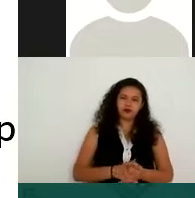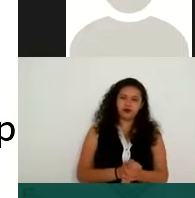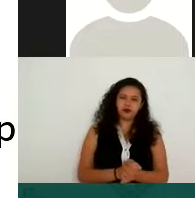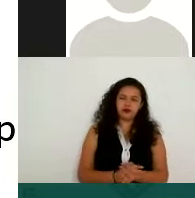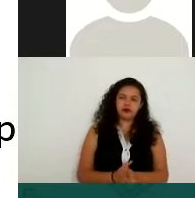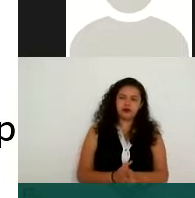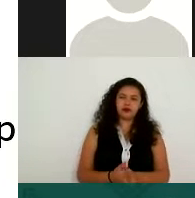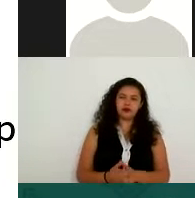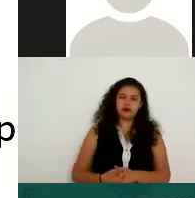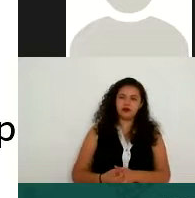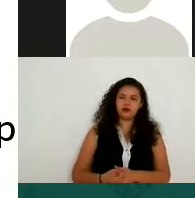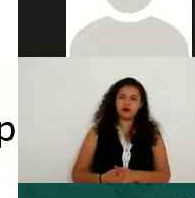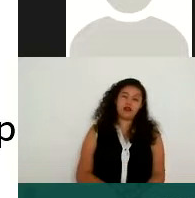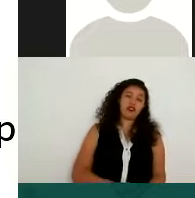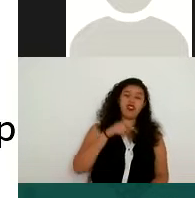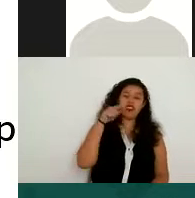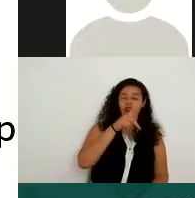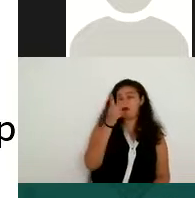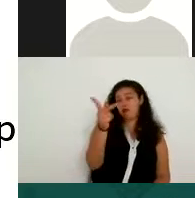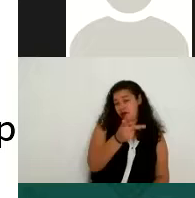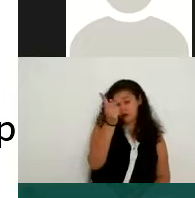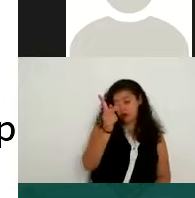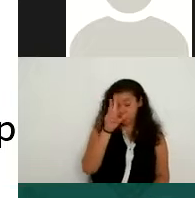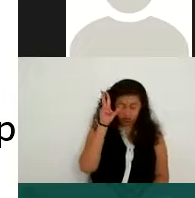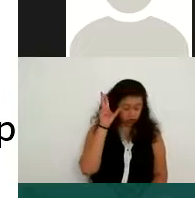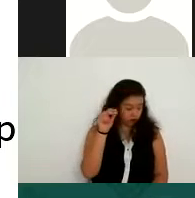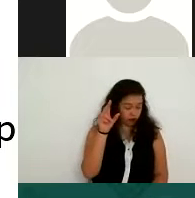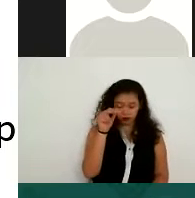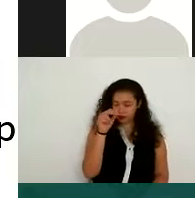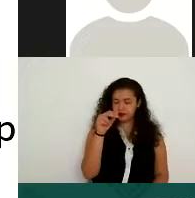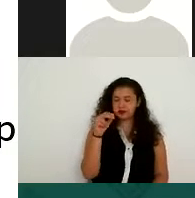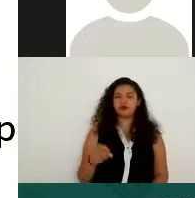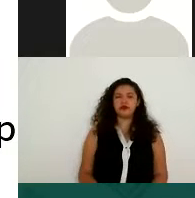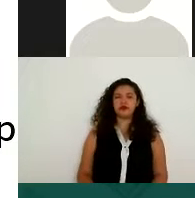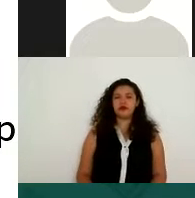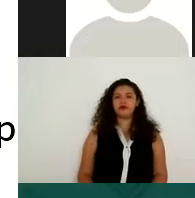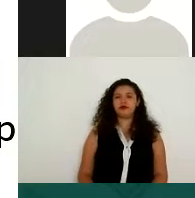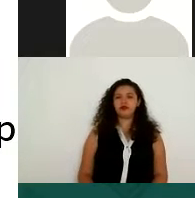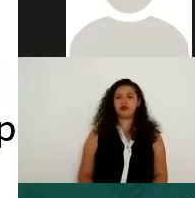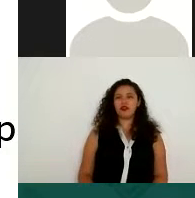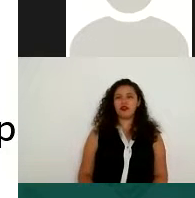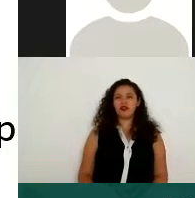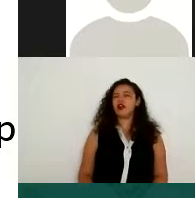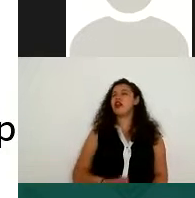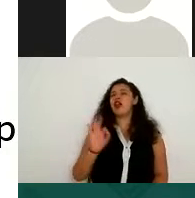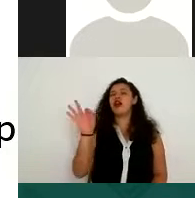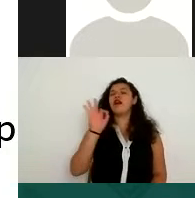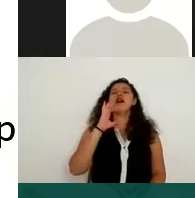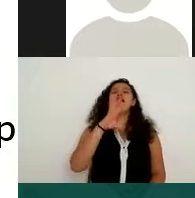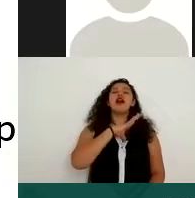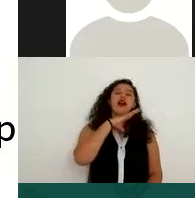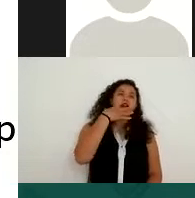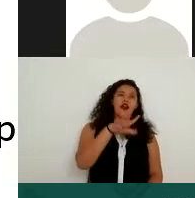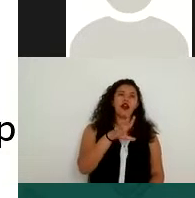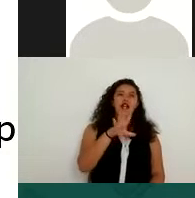si bien tú no lo estás solicitando, ¿no? No hay como un formato establecido de currículum, a lo mejor hay uno general, pero lo pueden ampliar más.